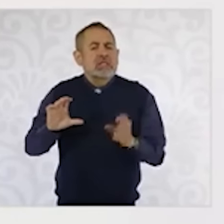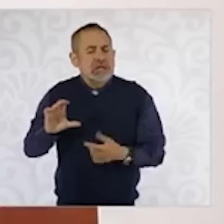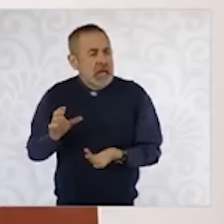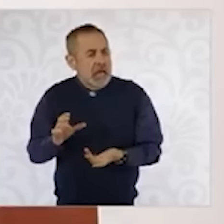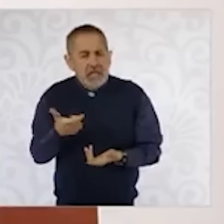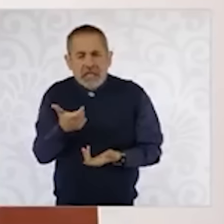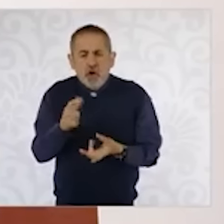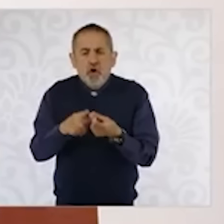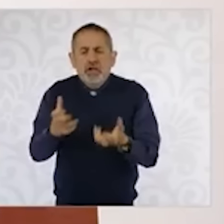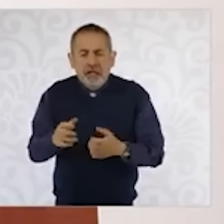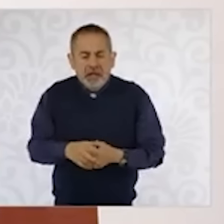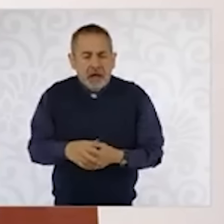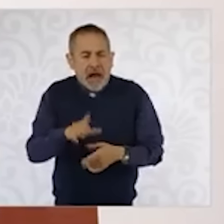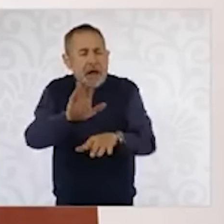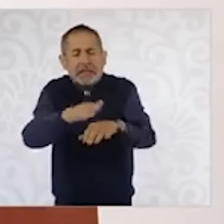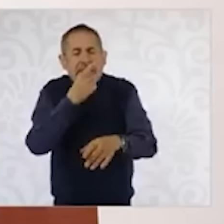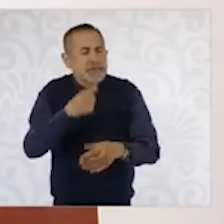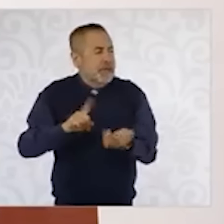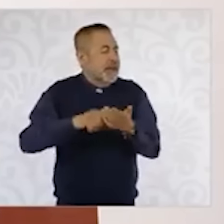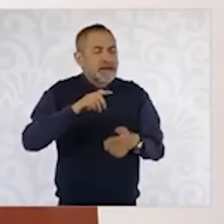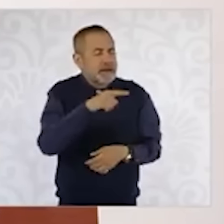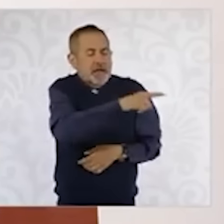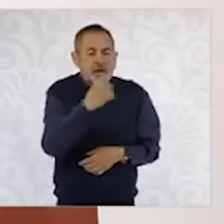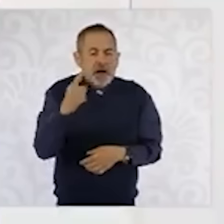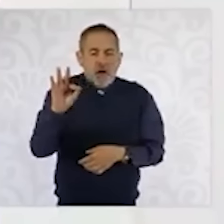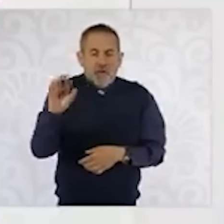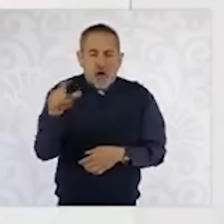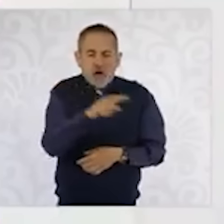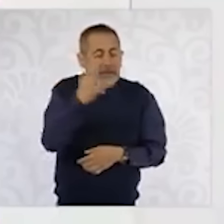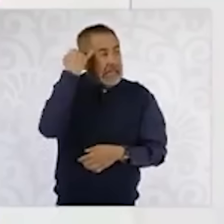díganme una obra del Fox que recuerda,